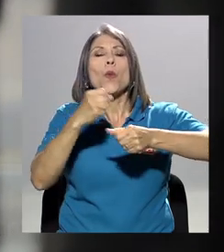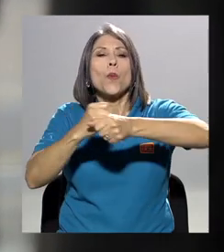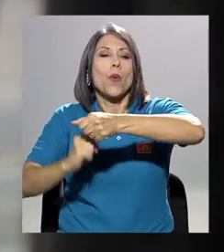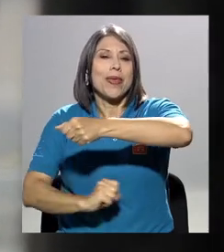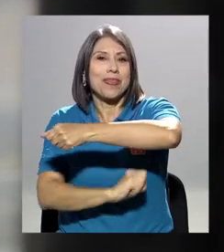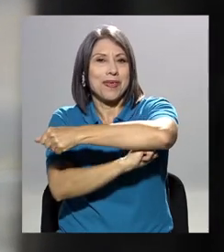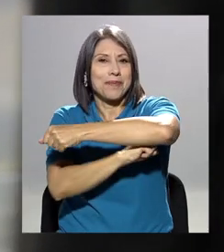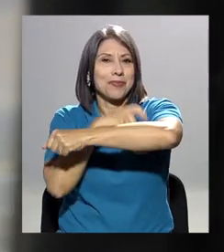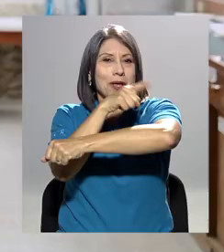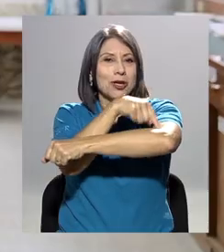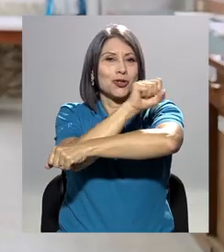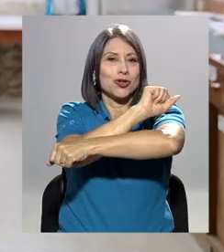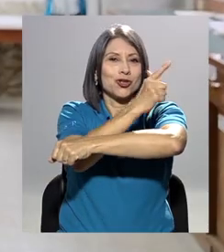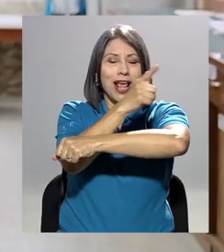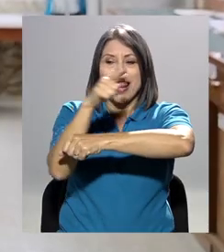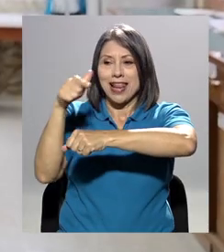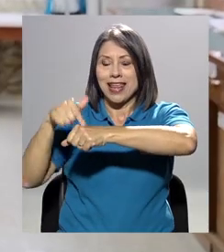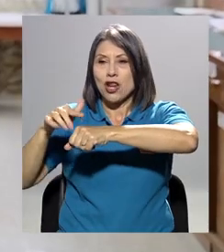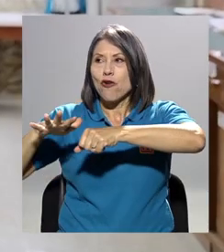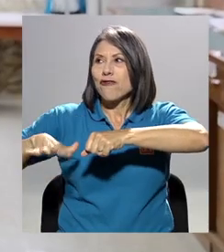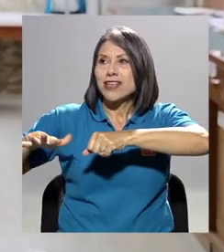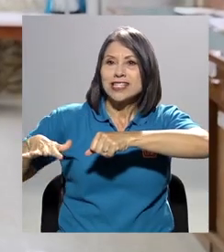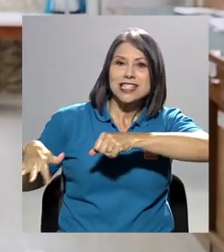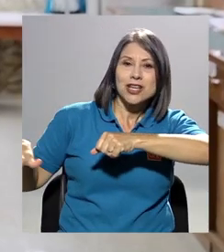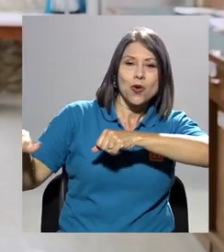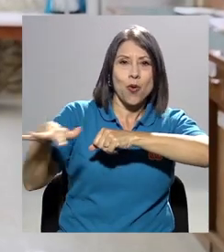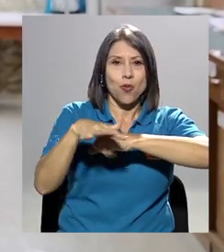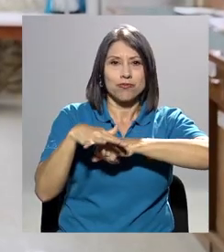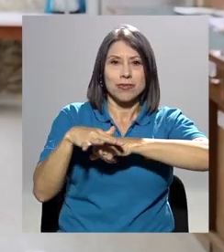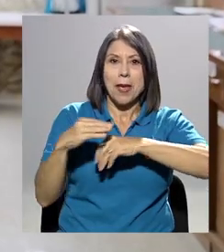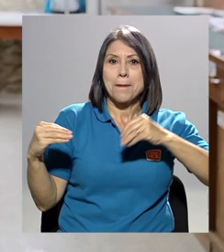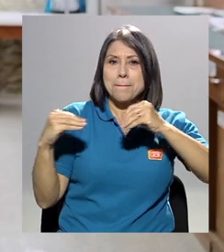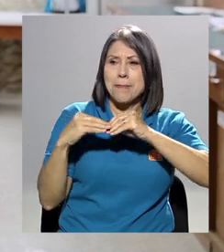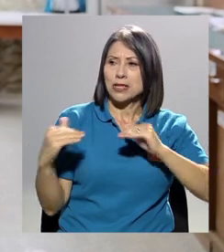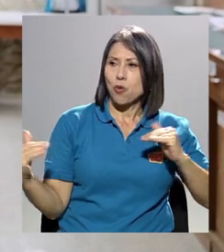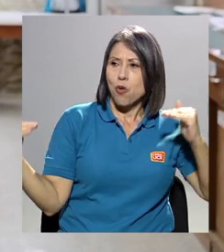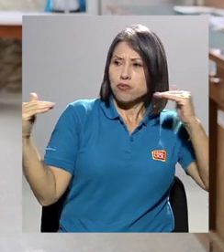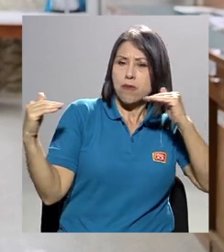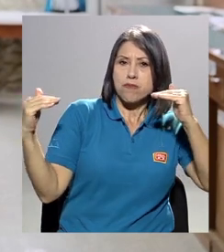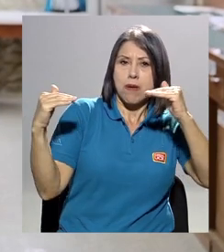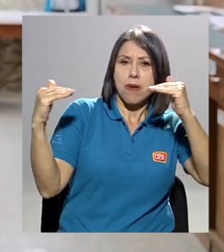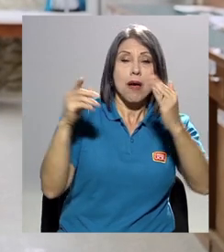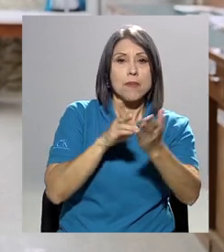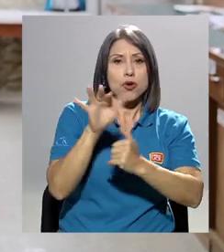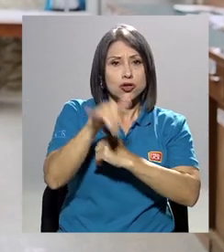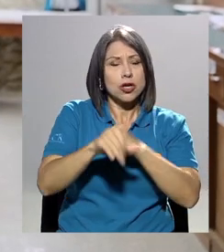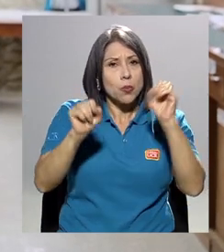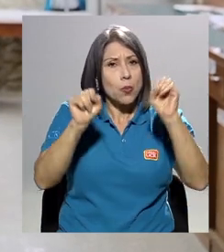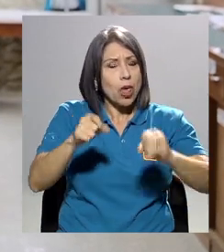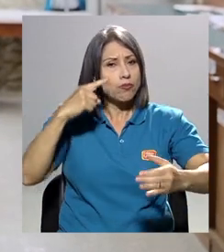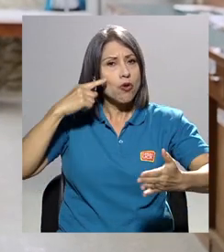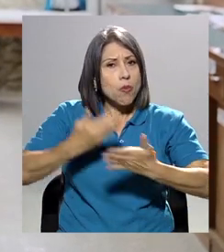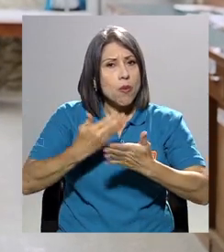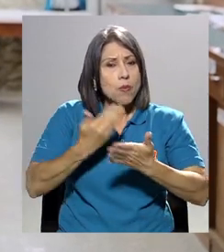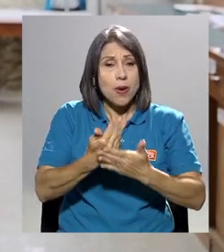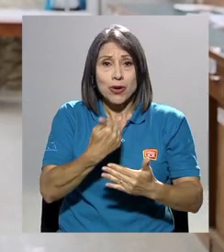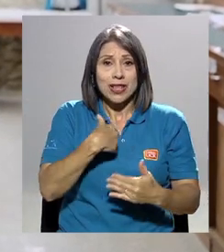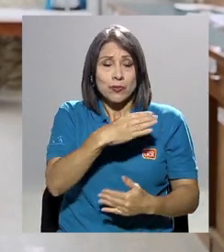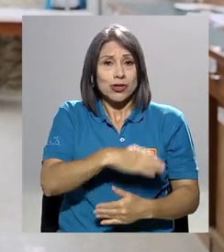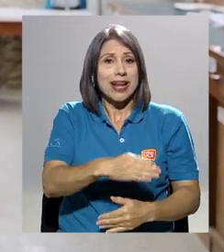lo social y lo físico a nivel digamos más horizontal y creo que en el proyecto lo puedo constatar dado que tenemos variables